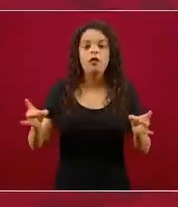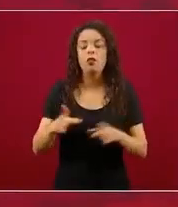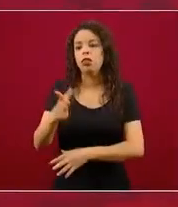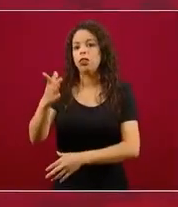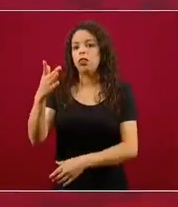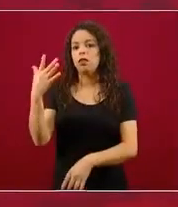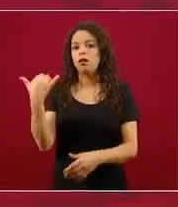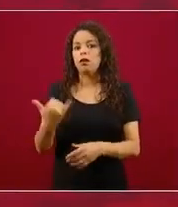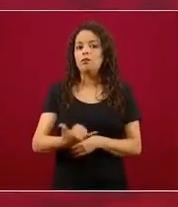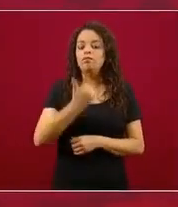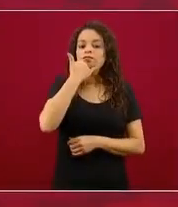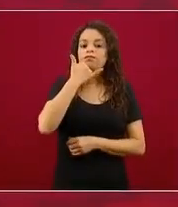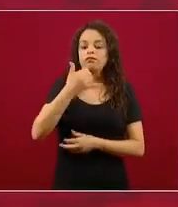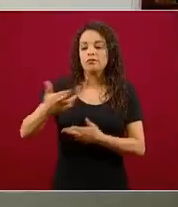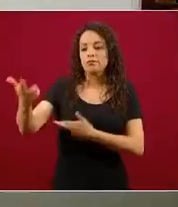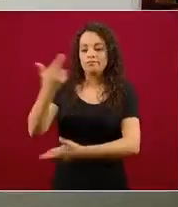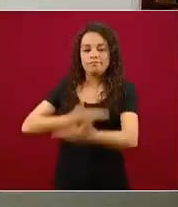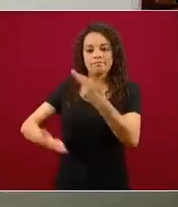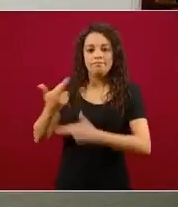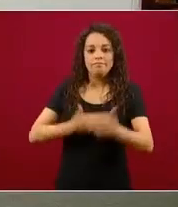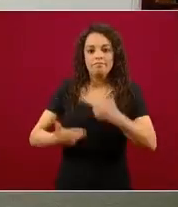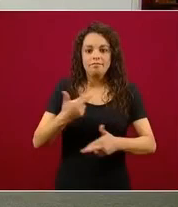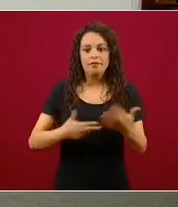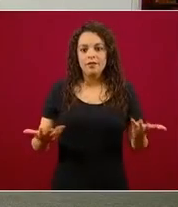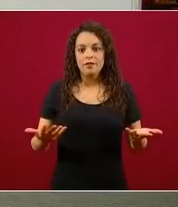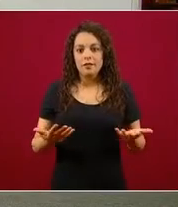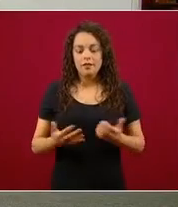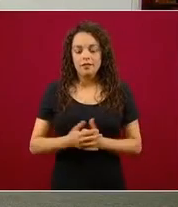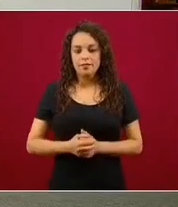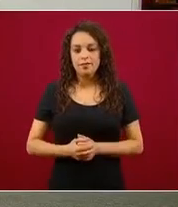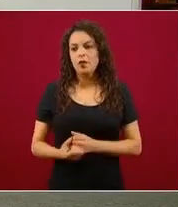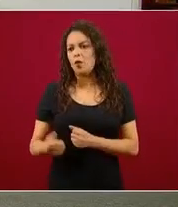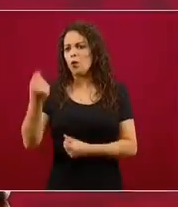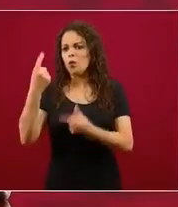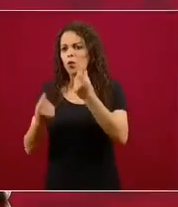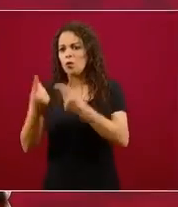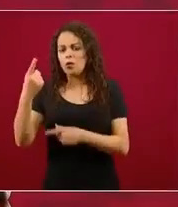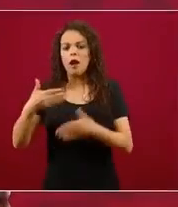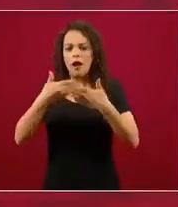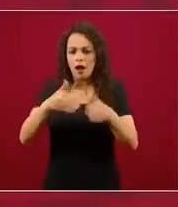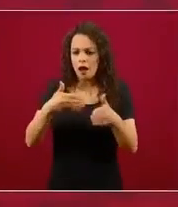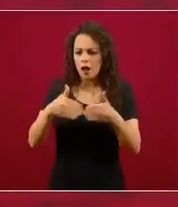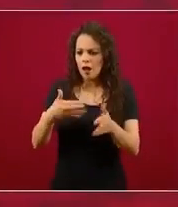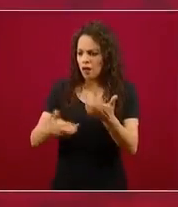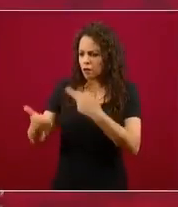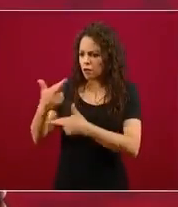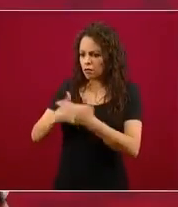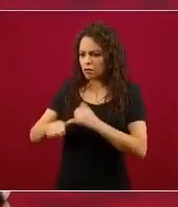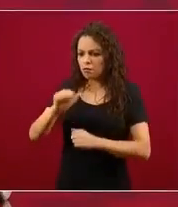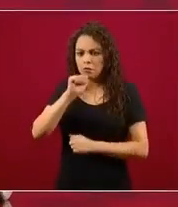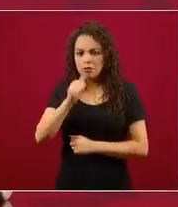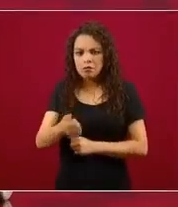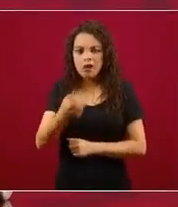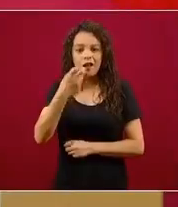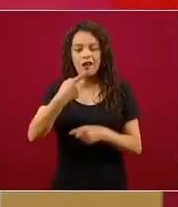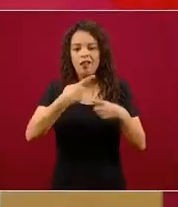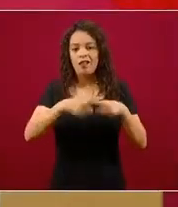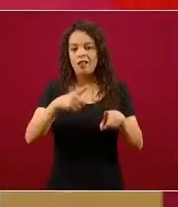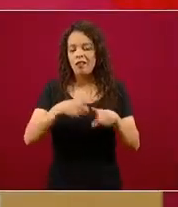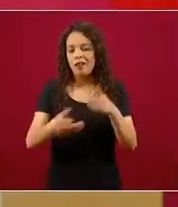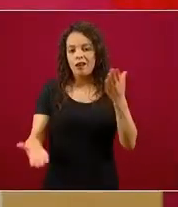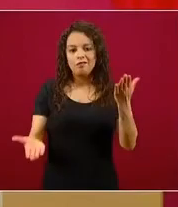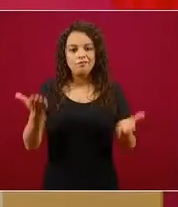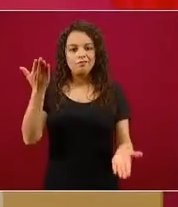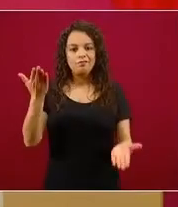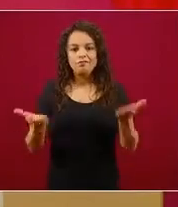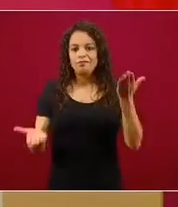otra empieza a abrir y no hay rebrote. Hay muchos parámetros, muchas variables que participan en